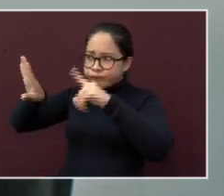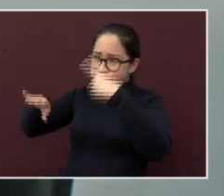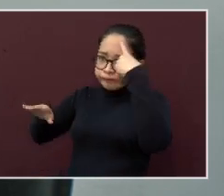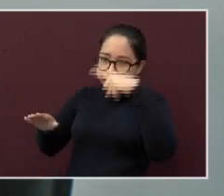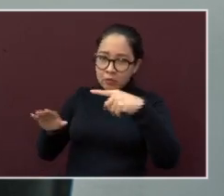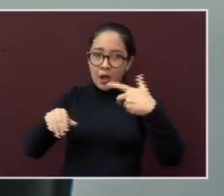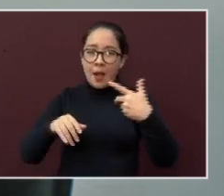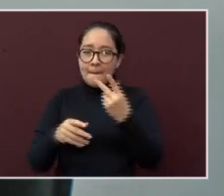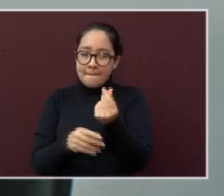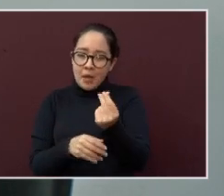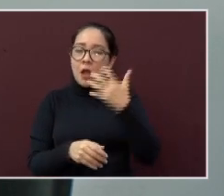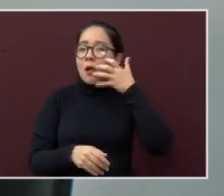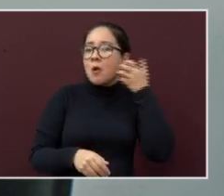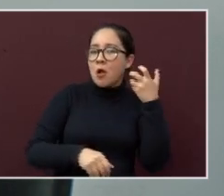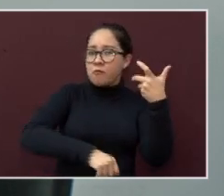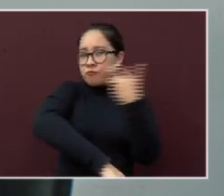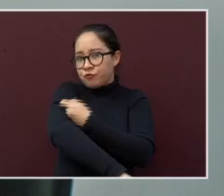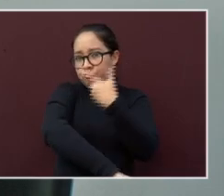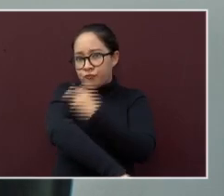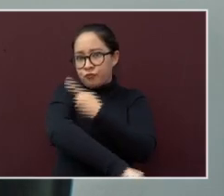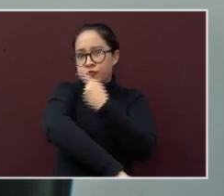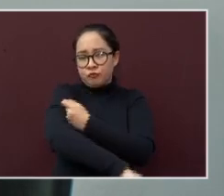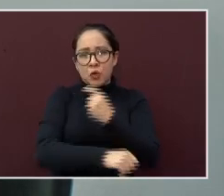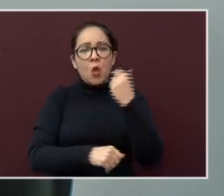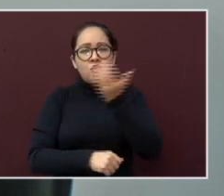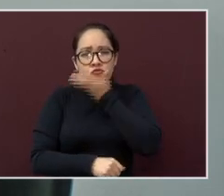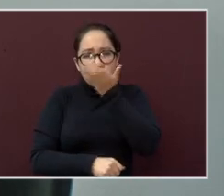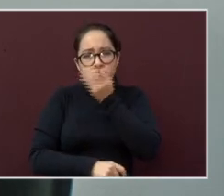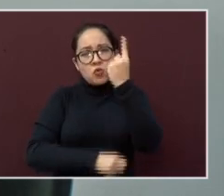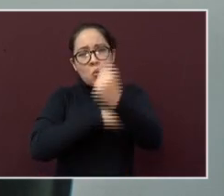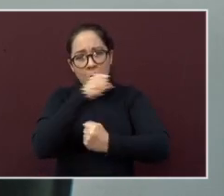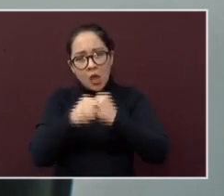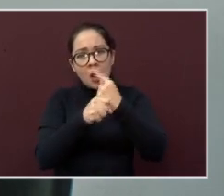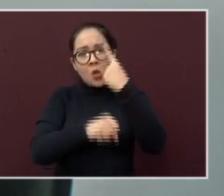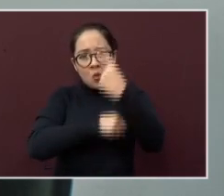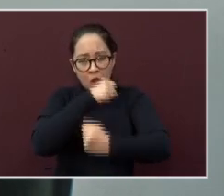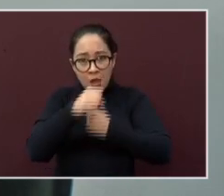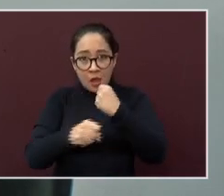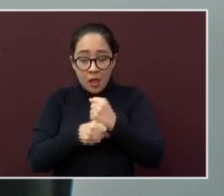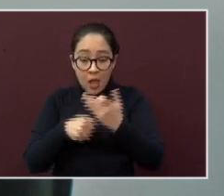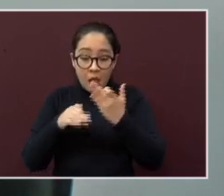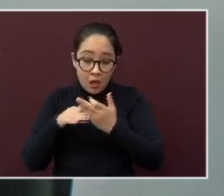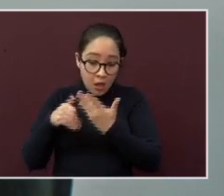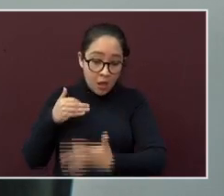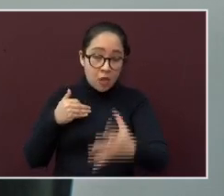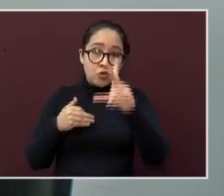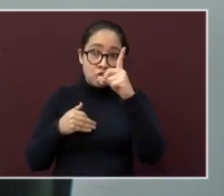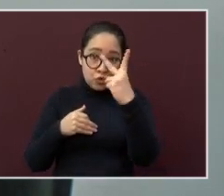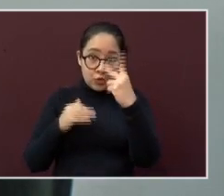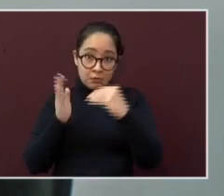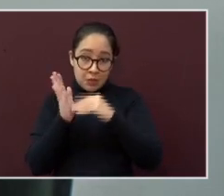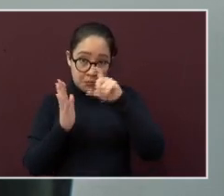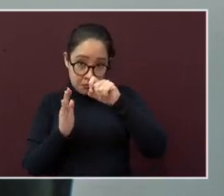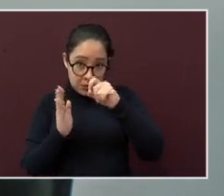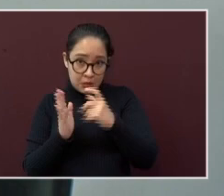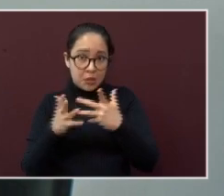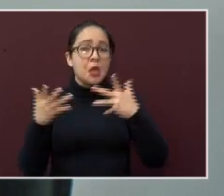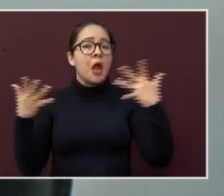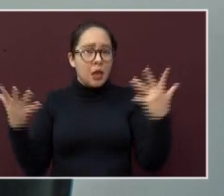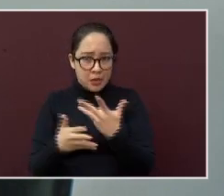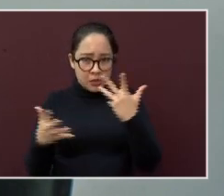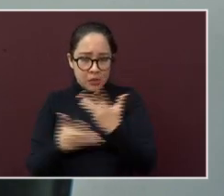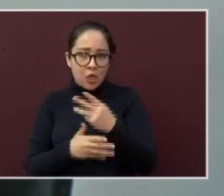habitualmente en nuestro país. Este año no será la excepción y en noviembre se llevará a cabo la campaña estatal de